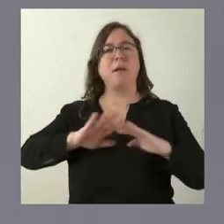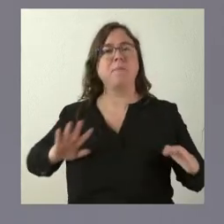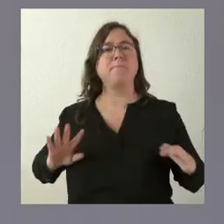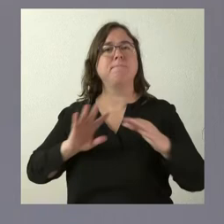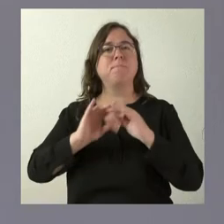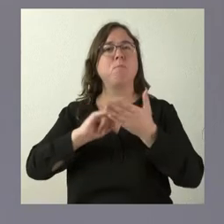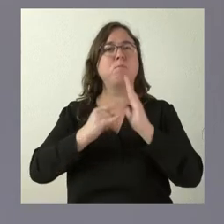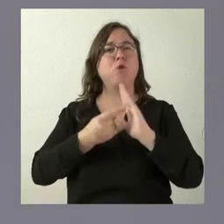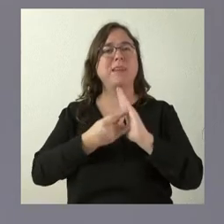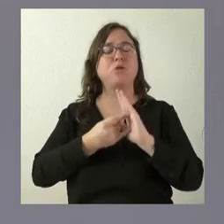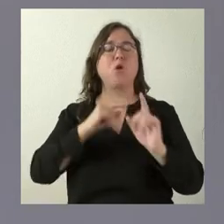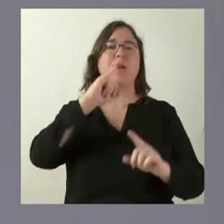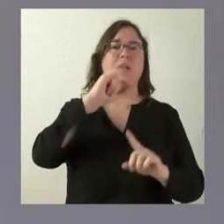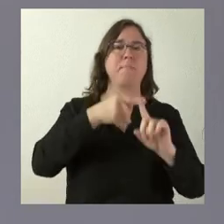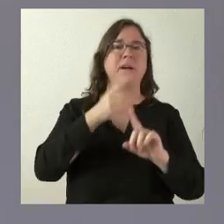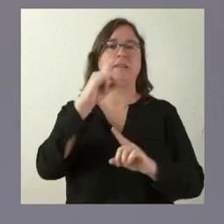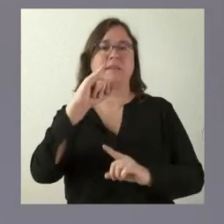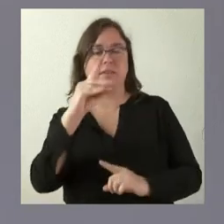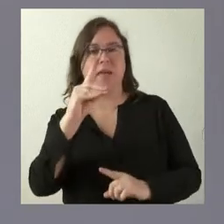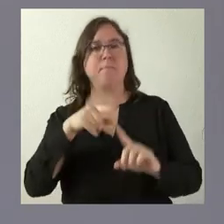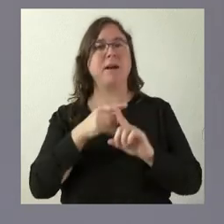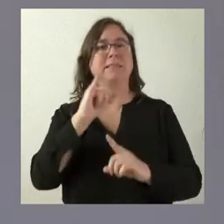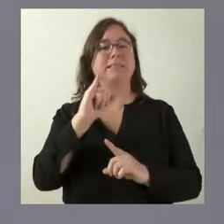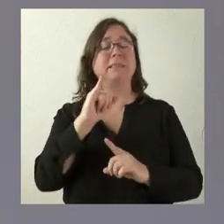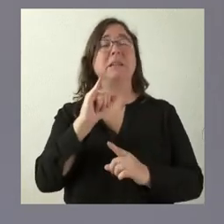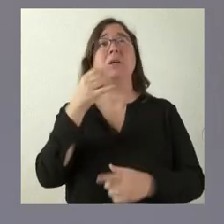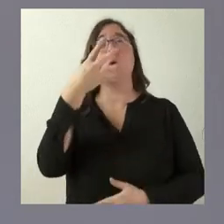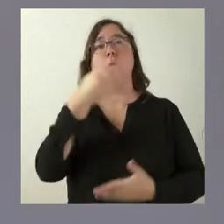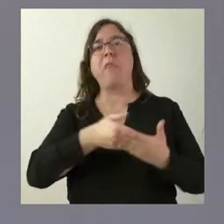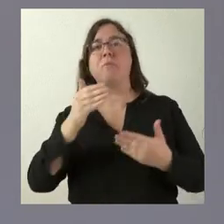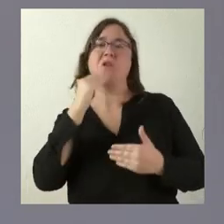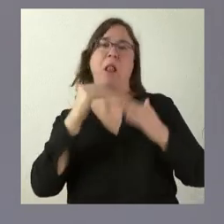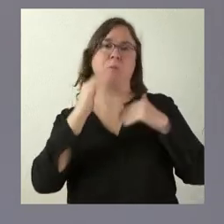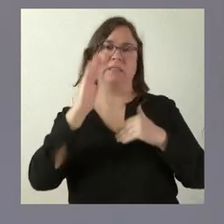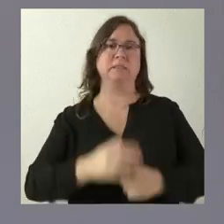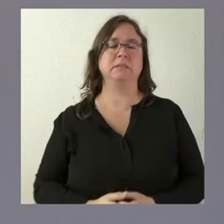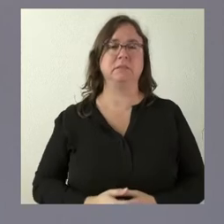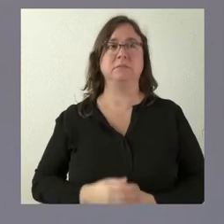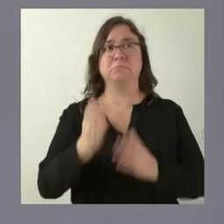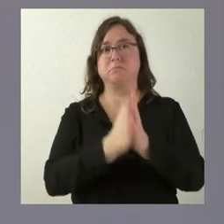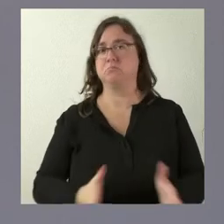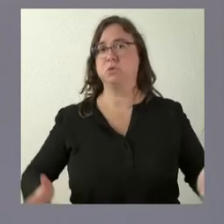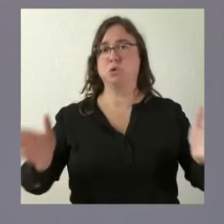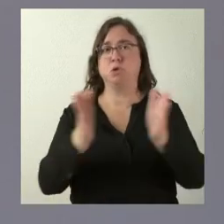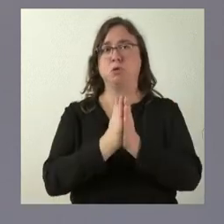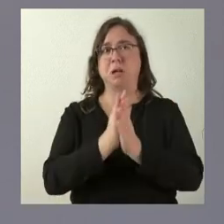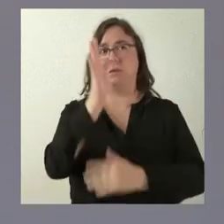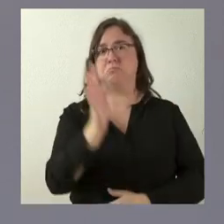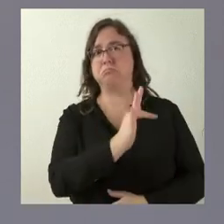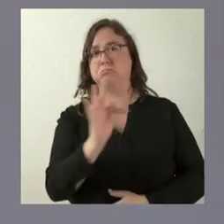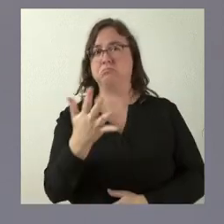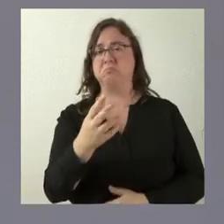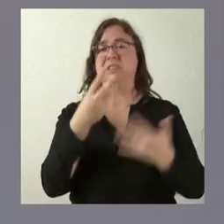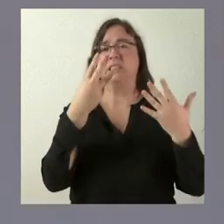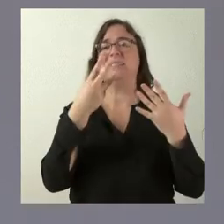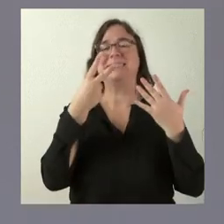proyectos de I más de Masí hablamos de algo más de cuatro millones de euros entre ambas cantidades. Por tanto, sumarían algo más de siete